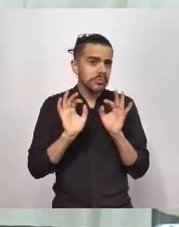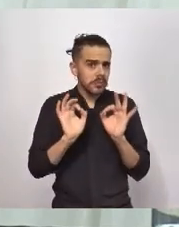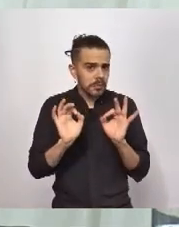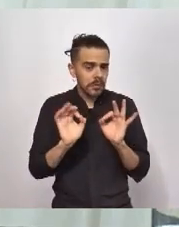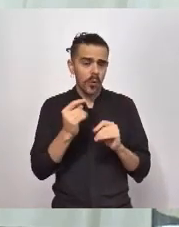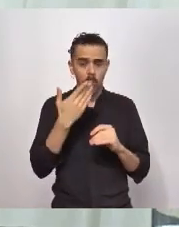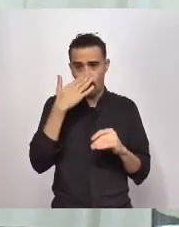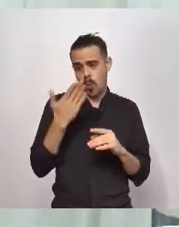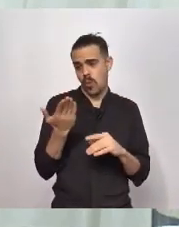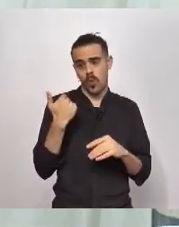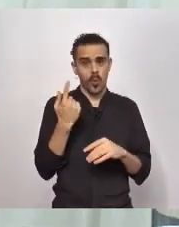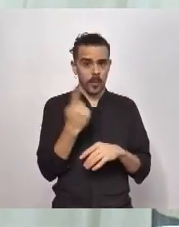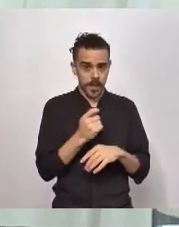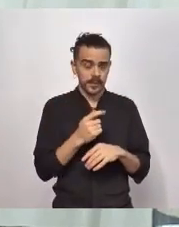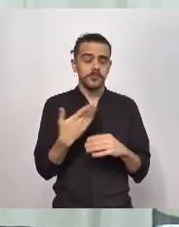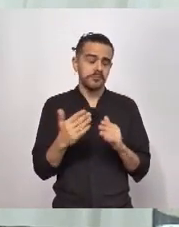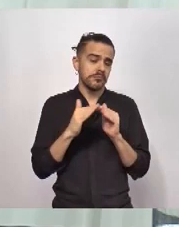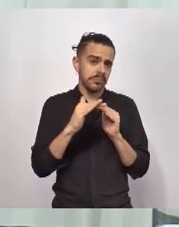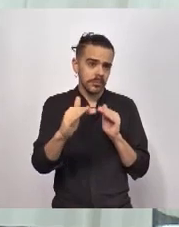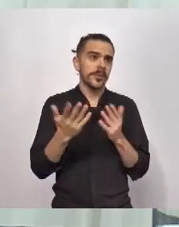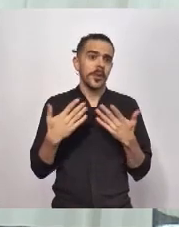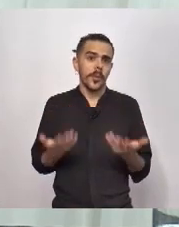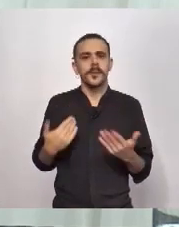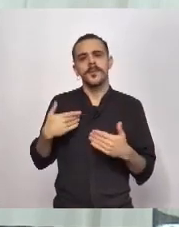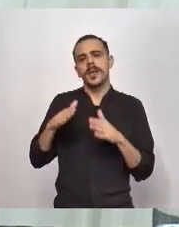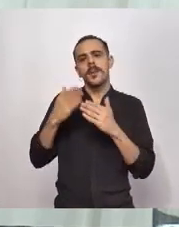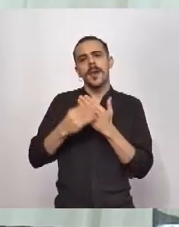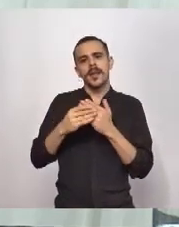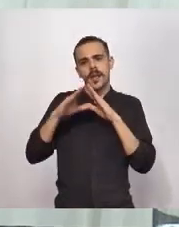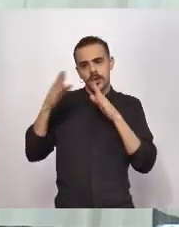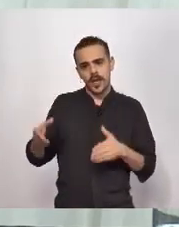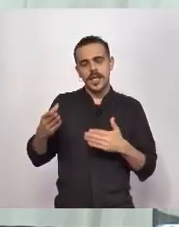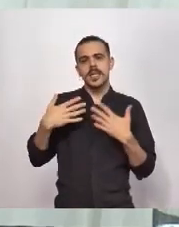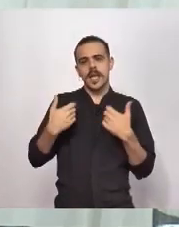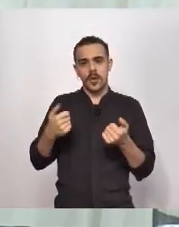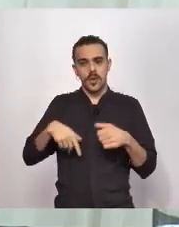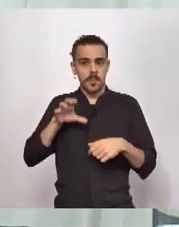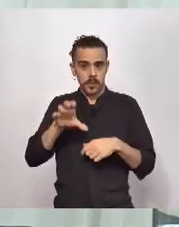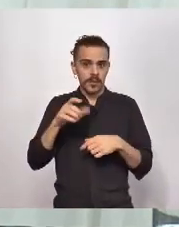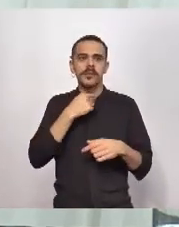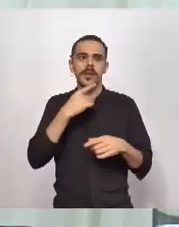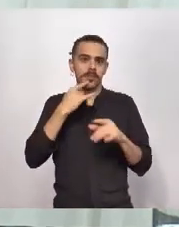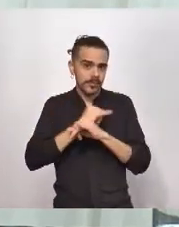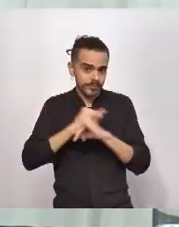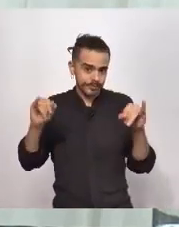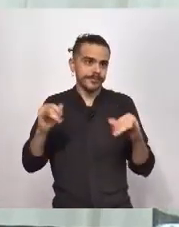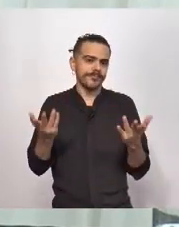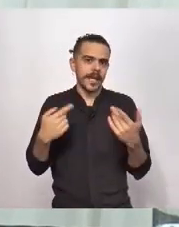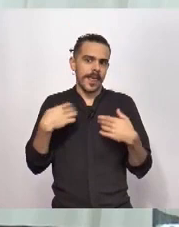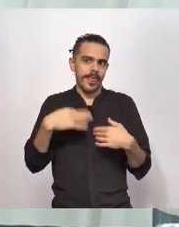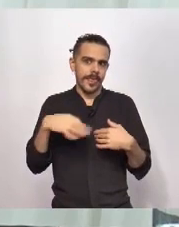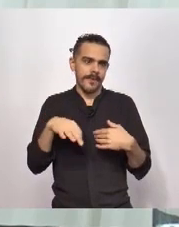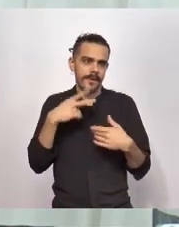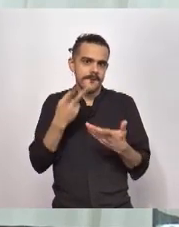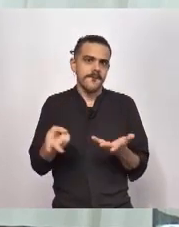Lo que sí, bueno, desde el Ministerio de Salud de la provincia queremos avisar a la población de que hay que redoblar los esfuerzos en el